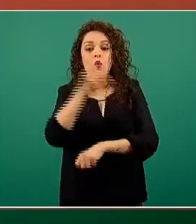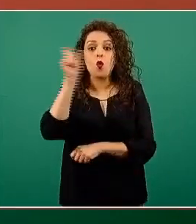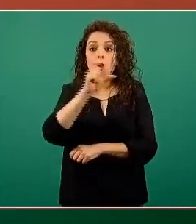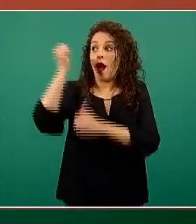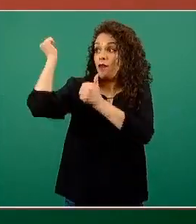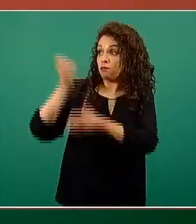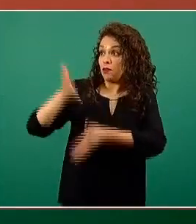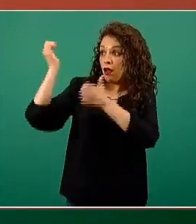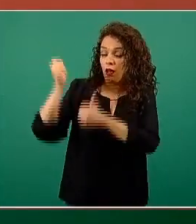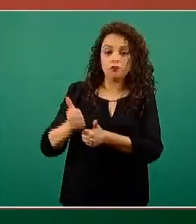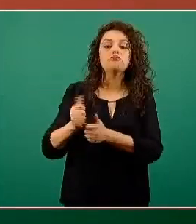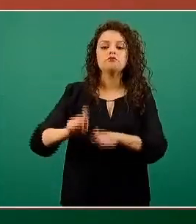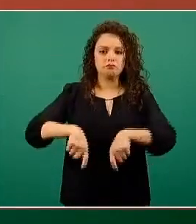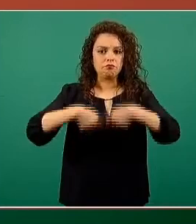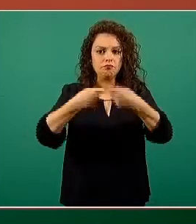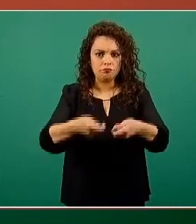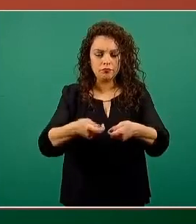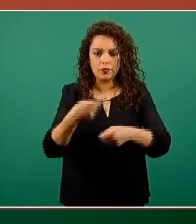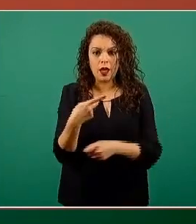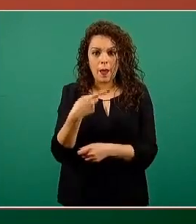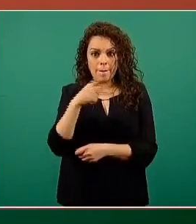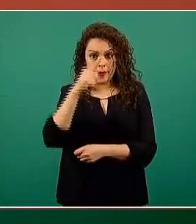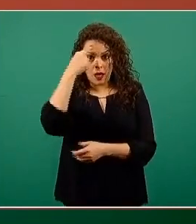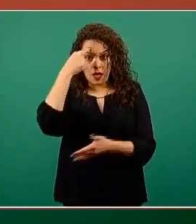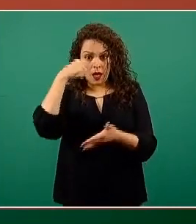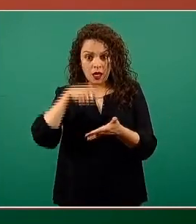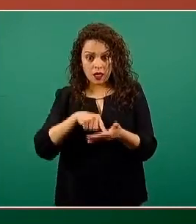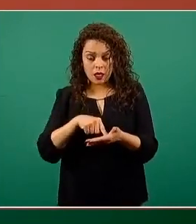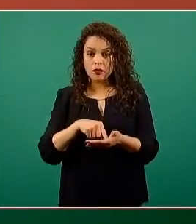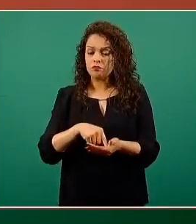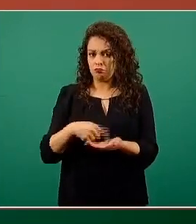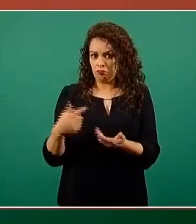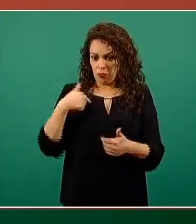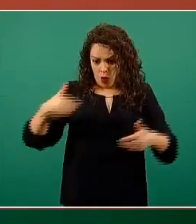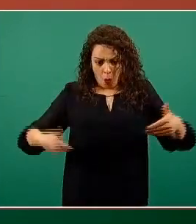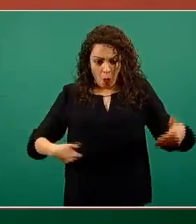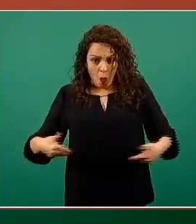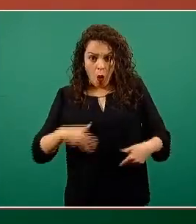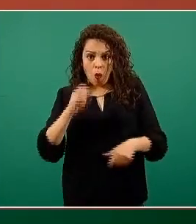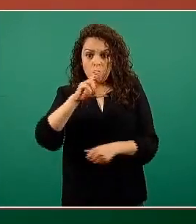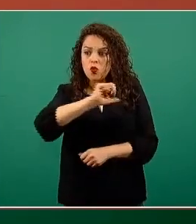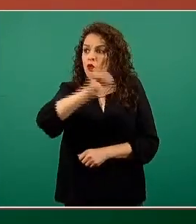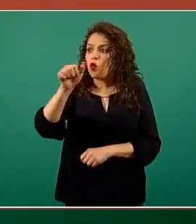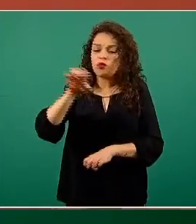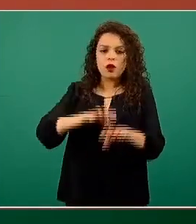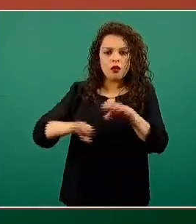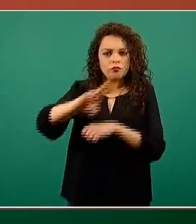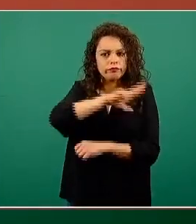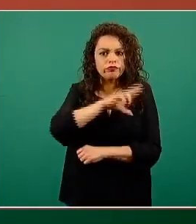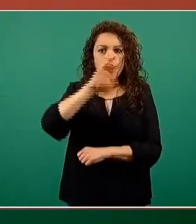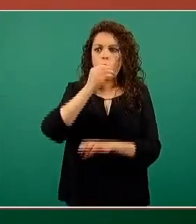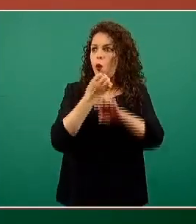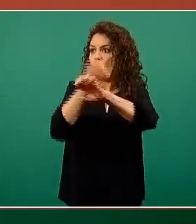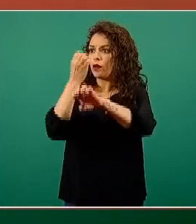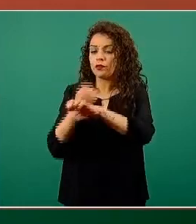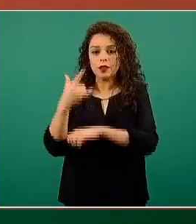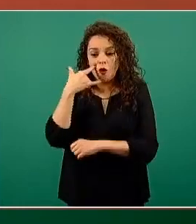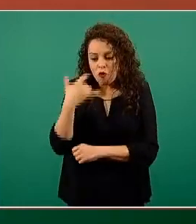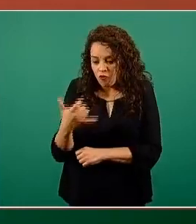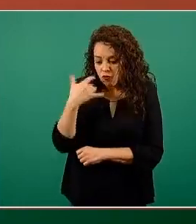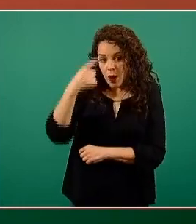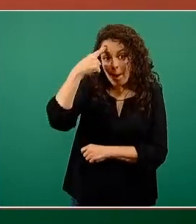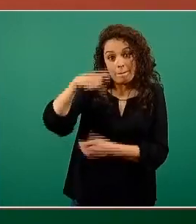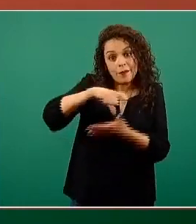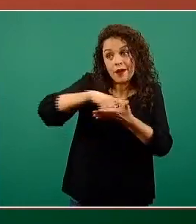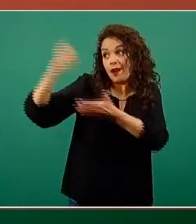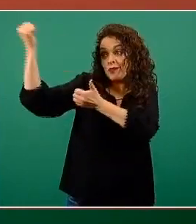pero no nos estorba en absoluto que haya particulares o que haya gobiernos estatales que hagan un esfuerzo en ese sentido,